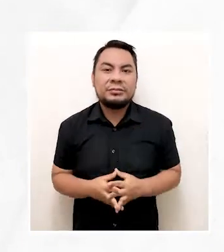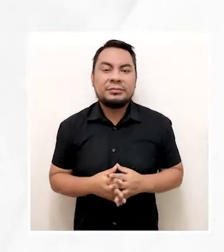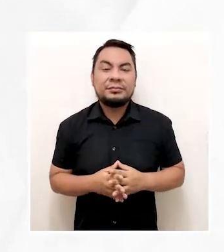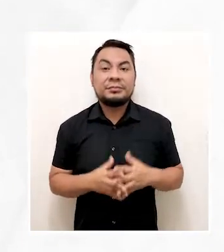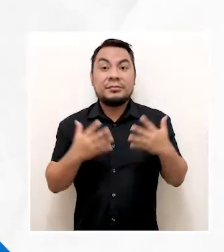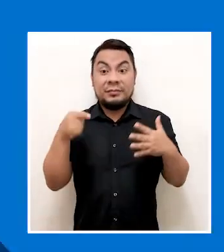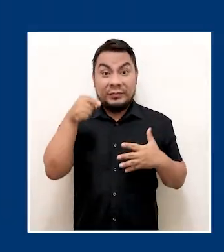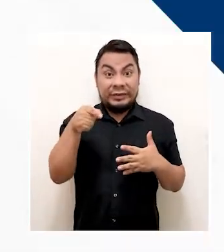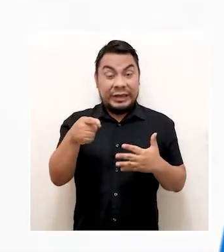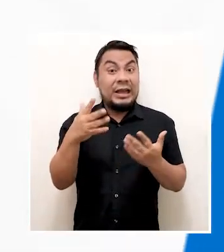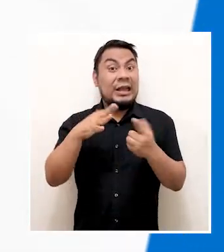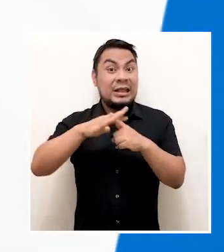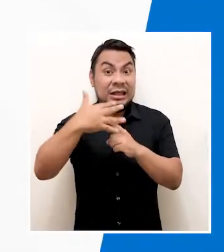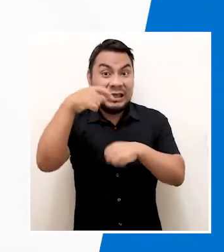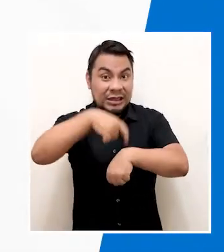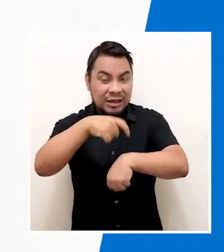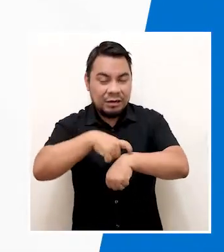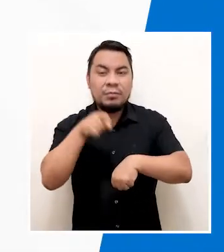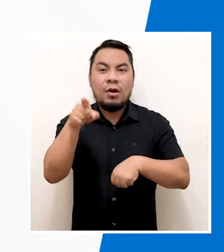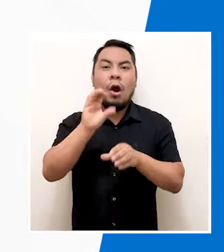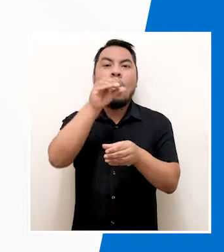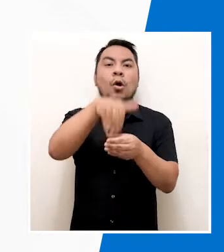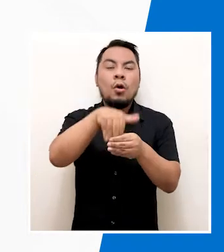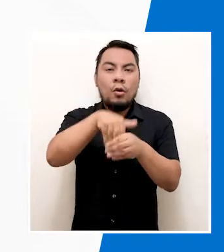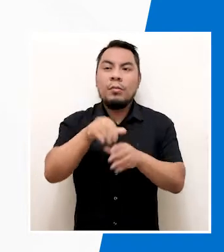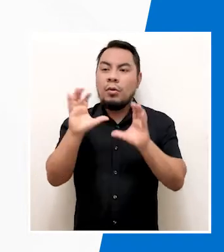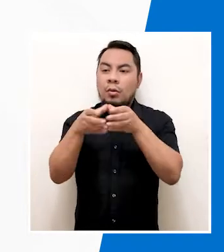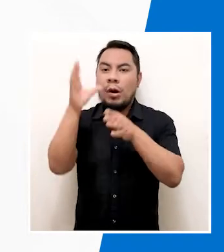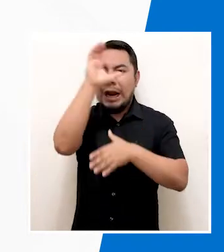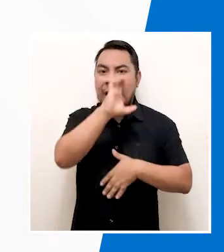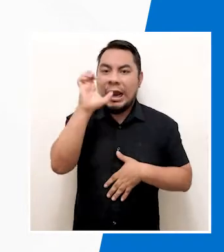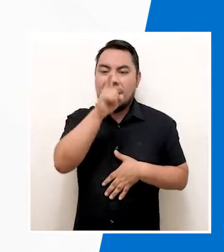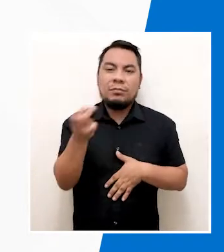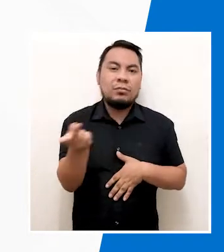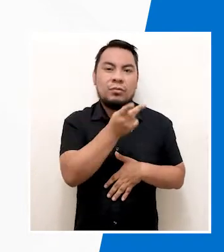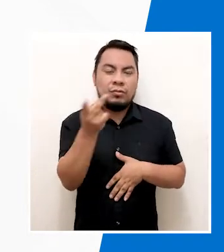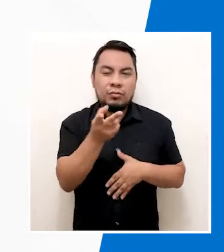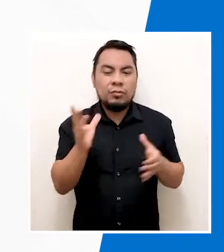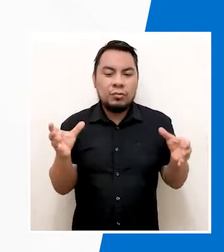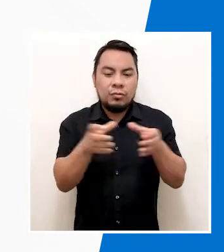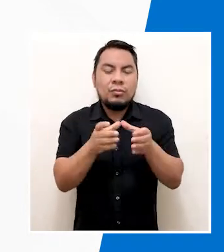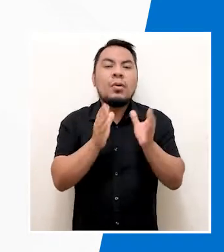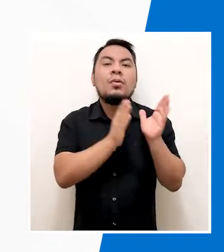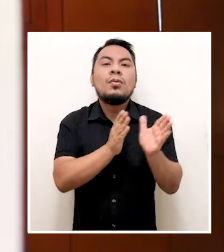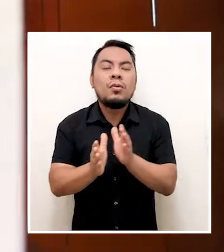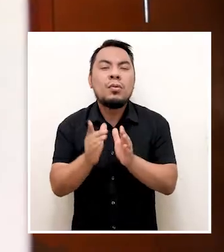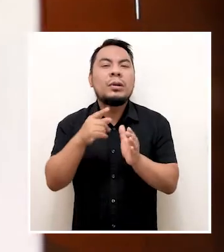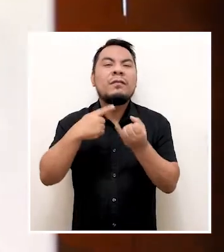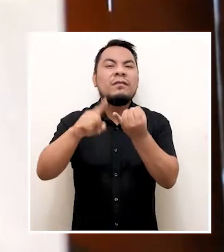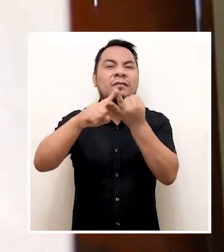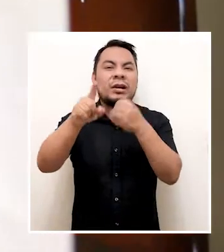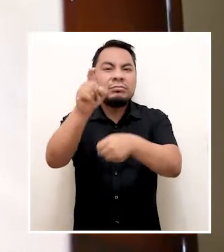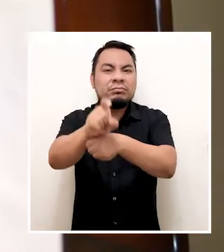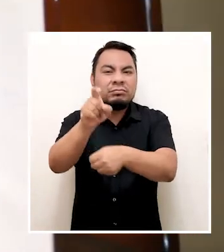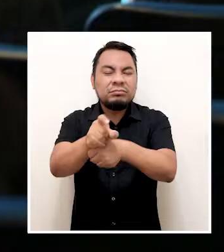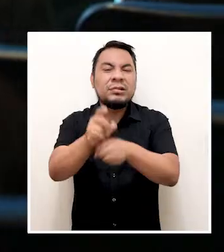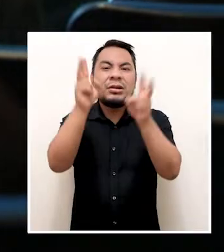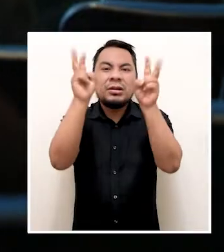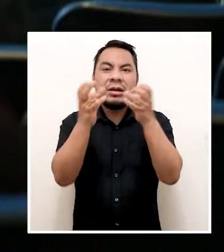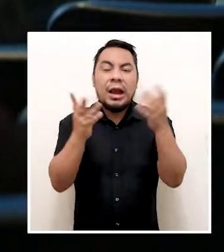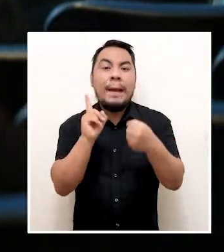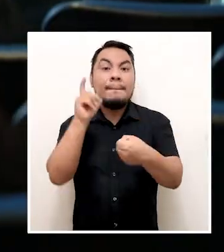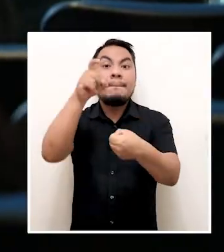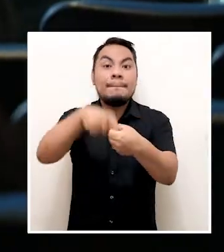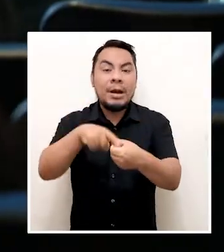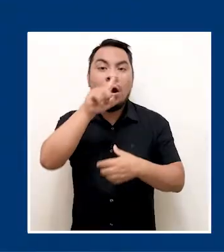entre otros. En este contexto, la OMP y el Programa de la Unión Europea, Eurosocial, organizaron un conjunto de